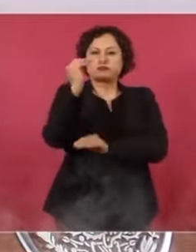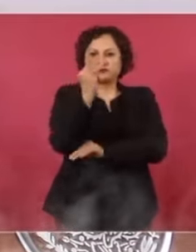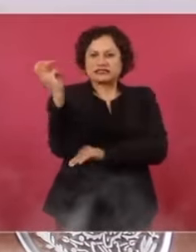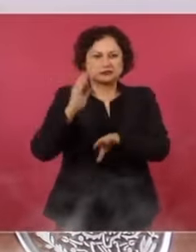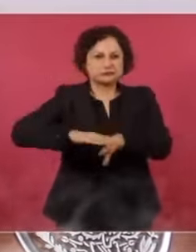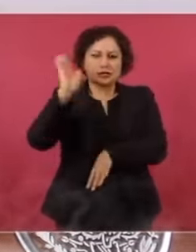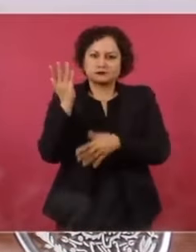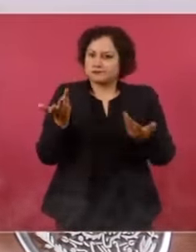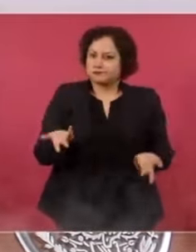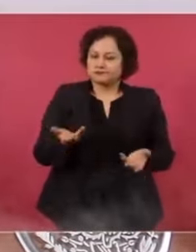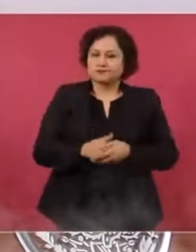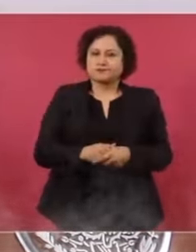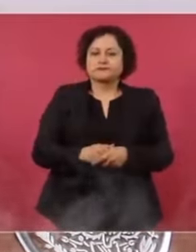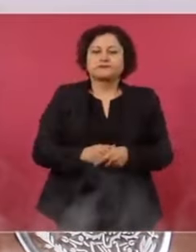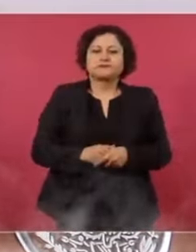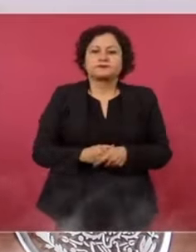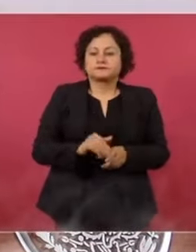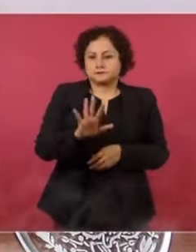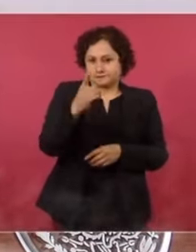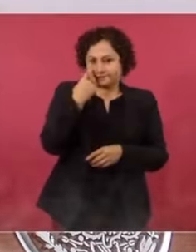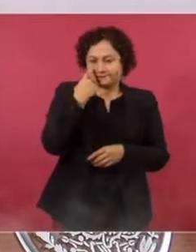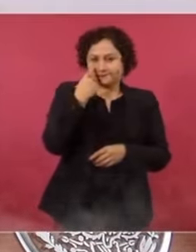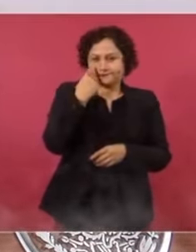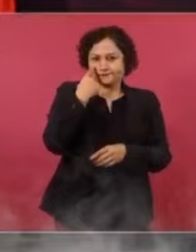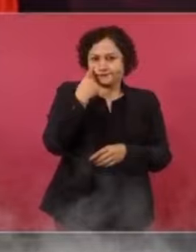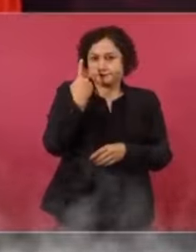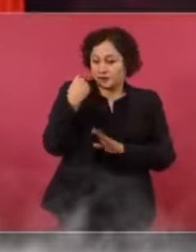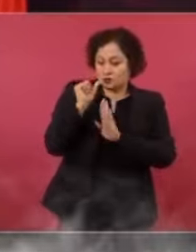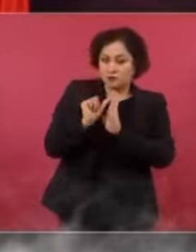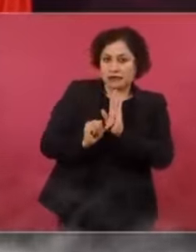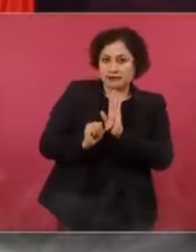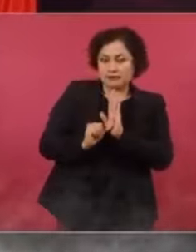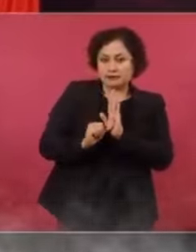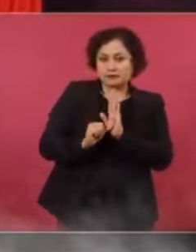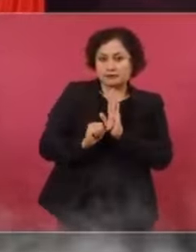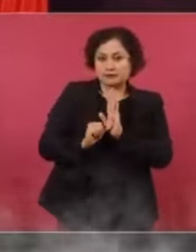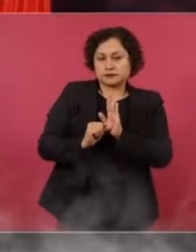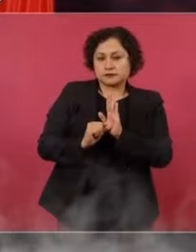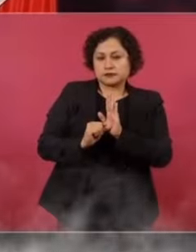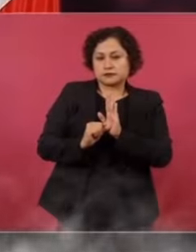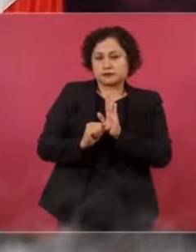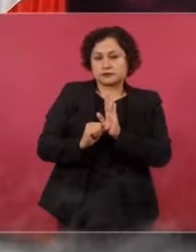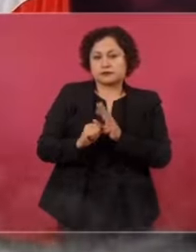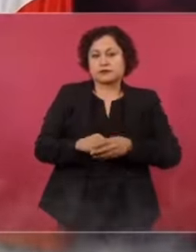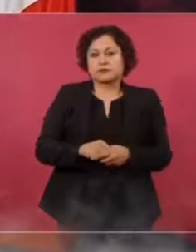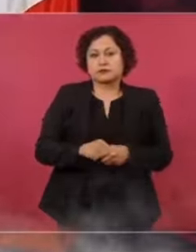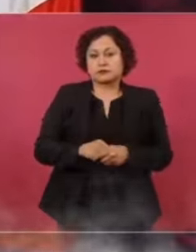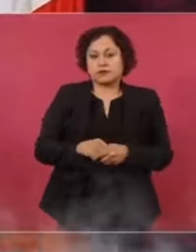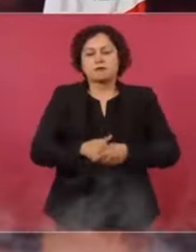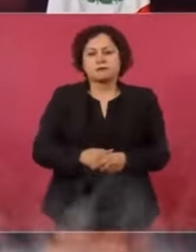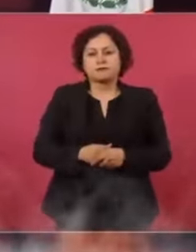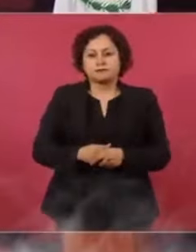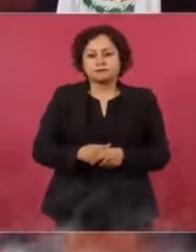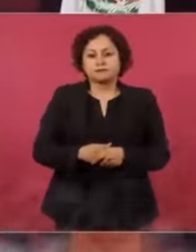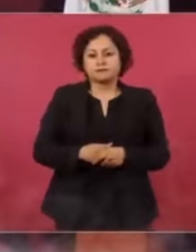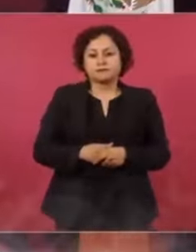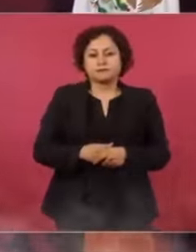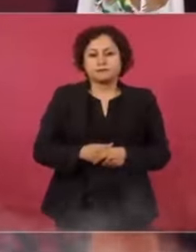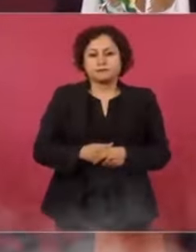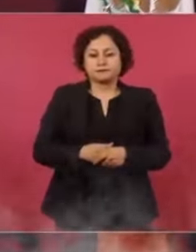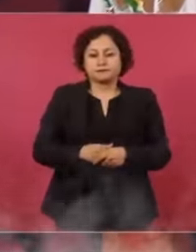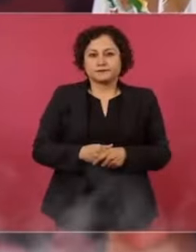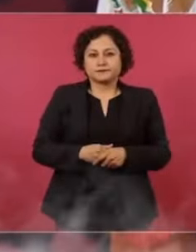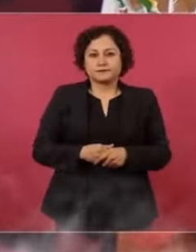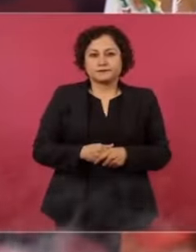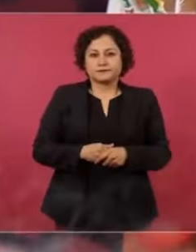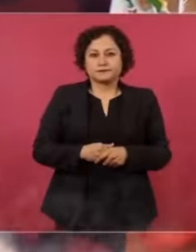Hace un mes, pues me cambiaron el motor completo. Lo dije que